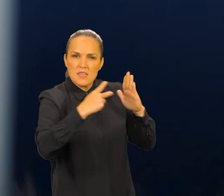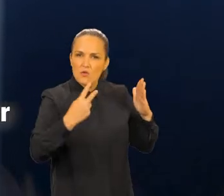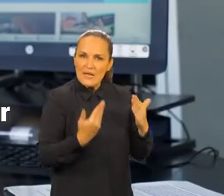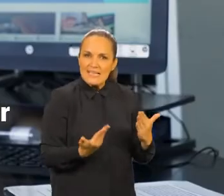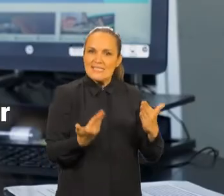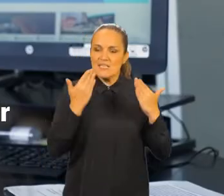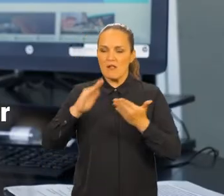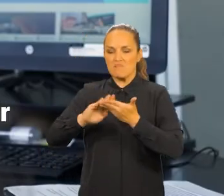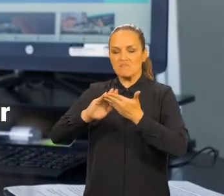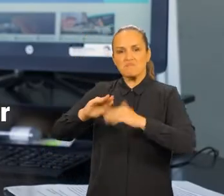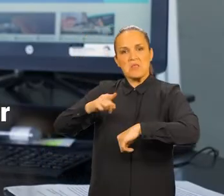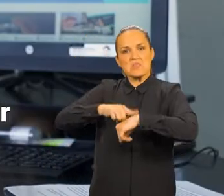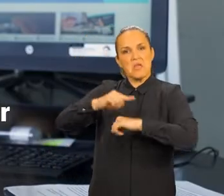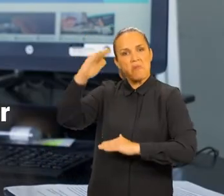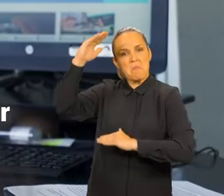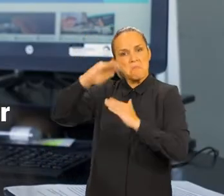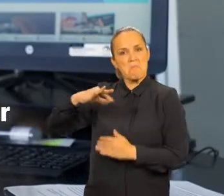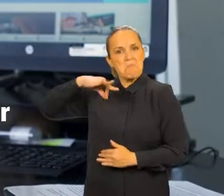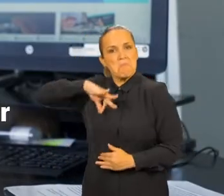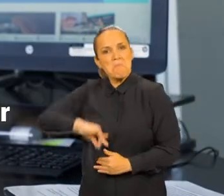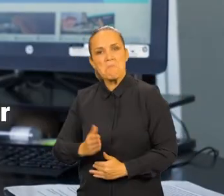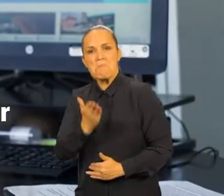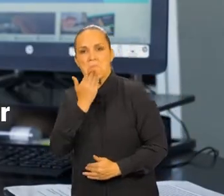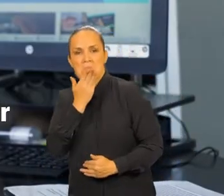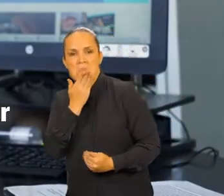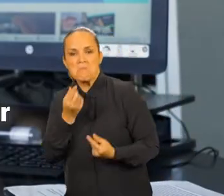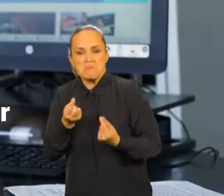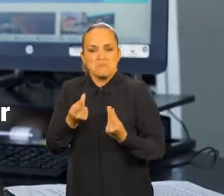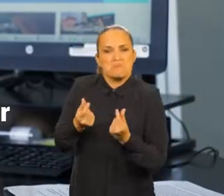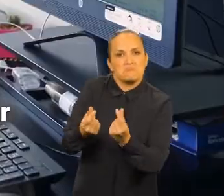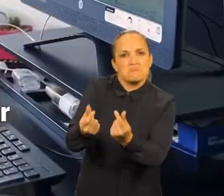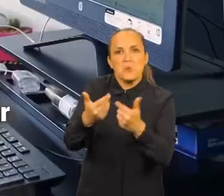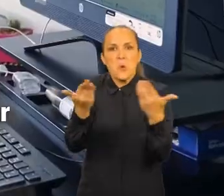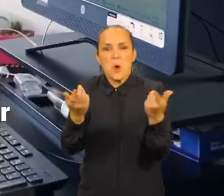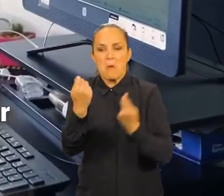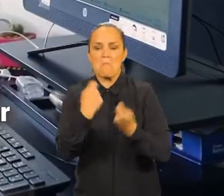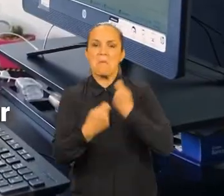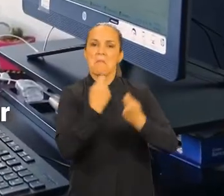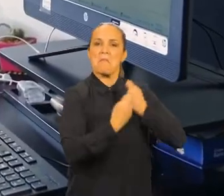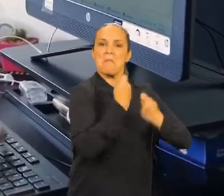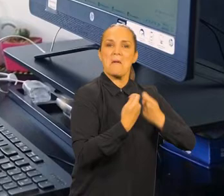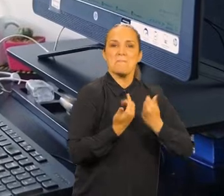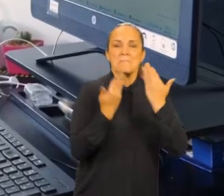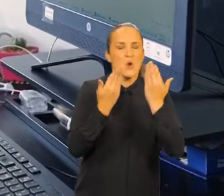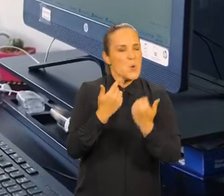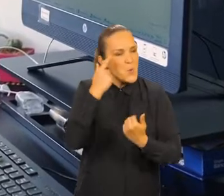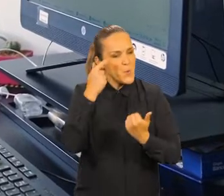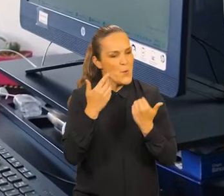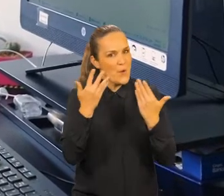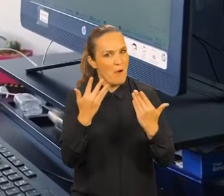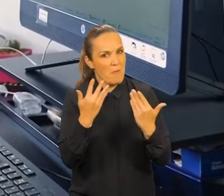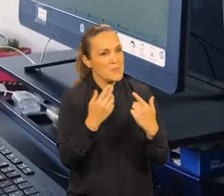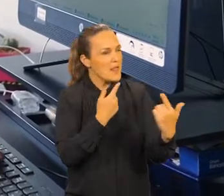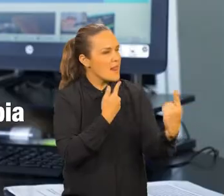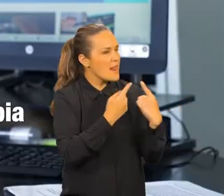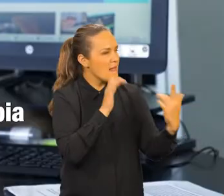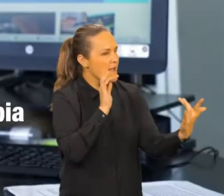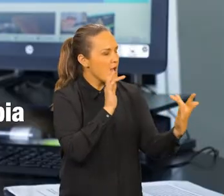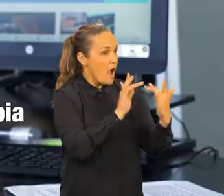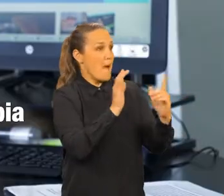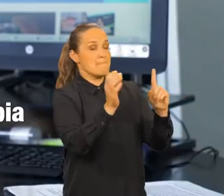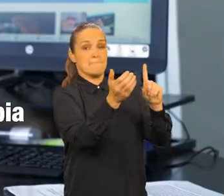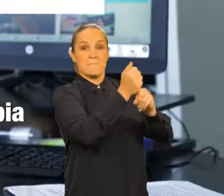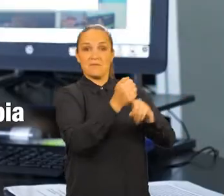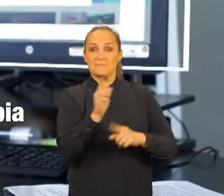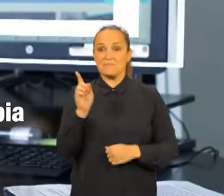tecnologías una herramienta que nos pudiera facilitar todo este tema en el área de compras, volviéndola mucha más eficiente. De